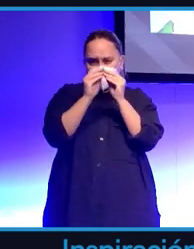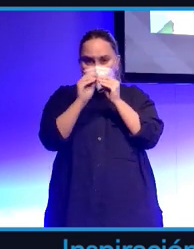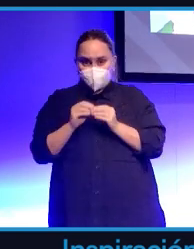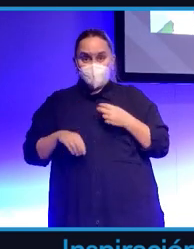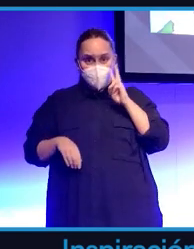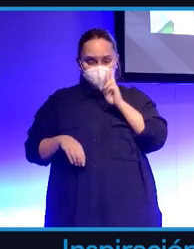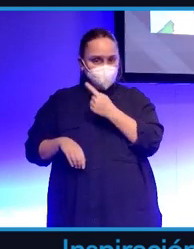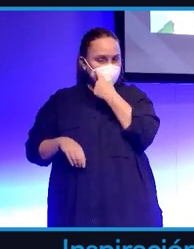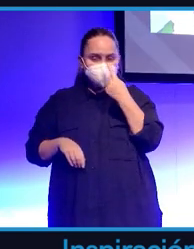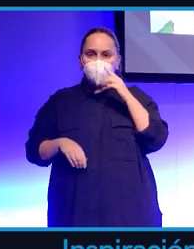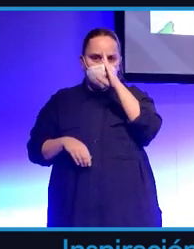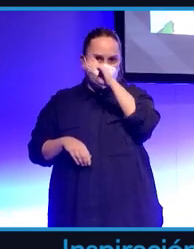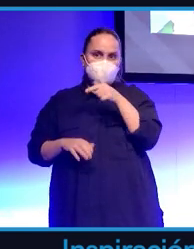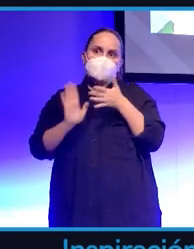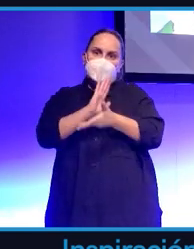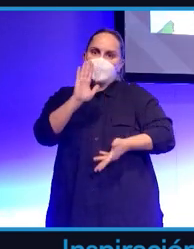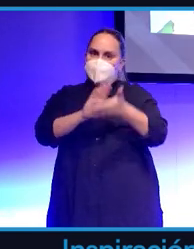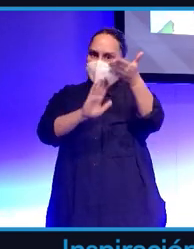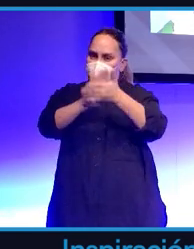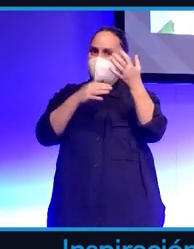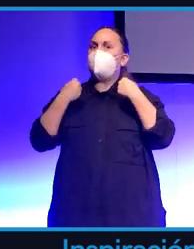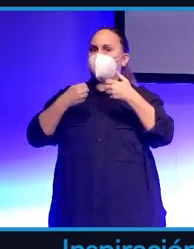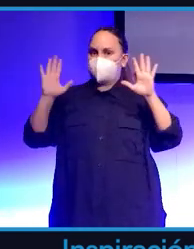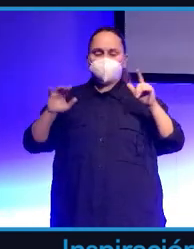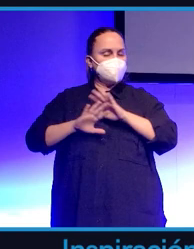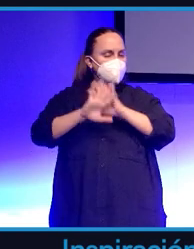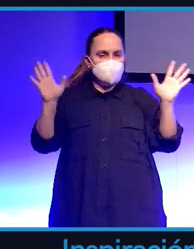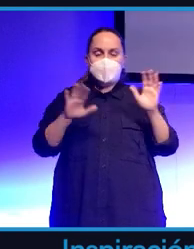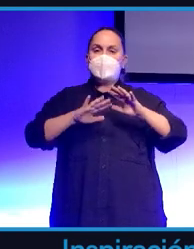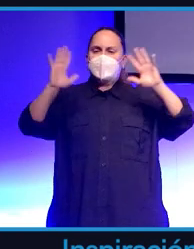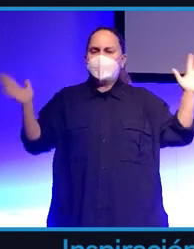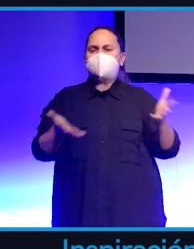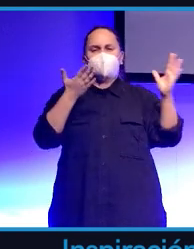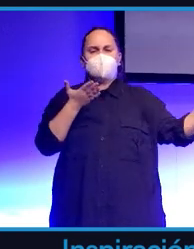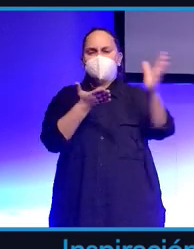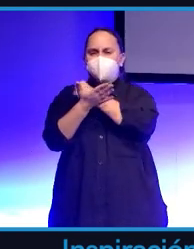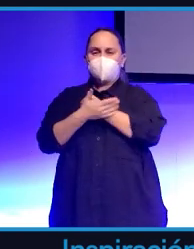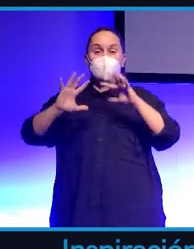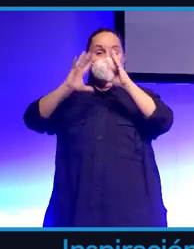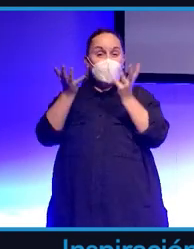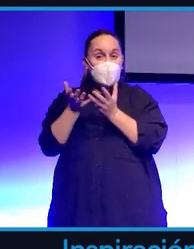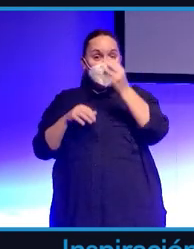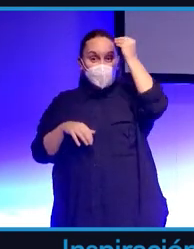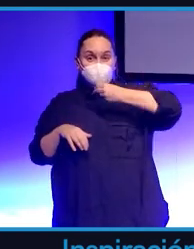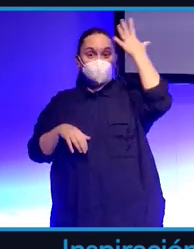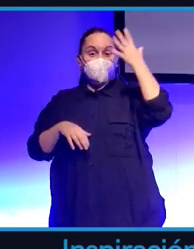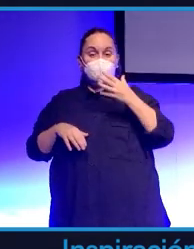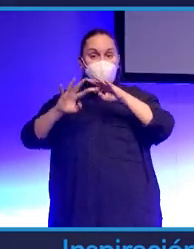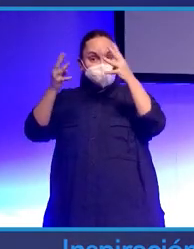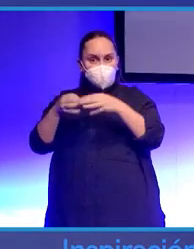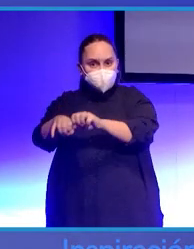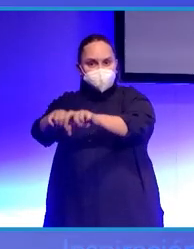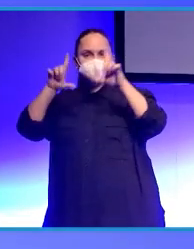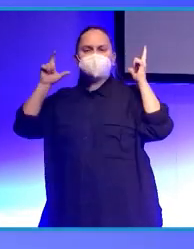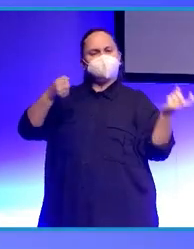directo y viene muy fuerte entonces nada animaros a todos que os metáis en el metaverso es un nuevo